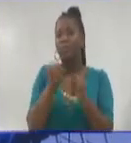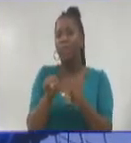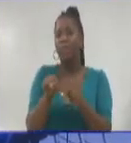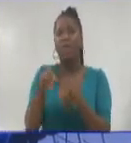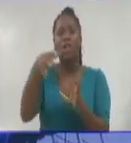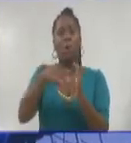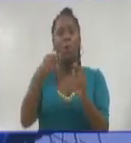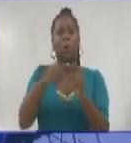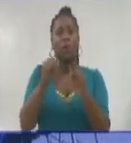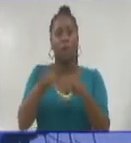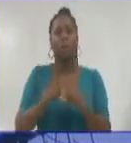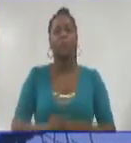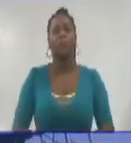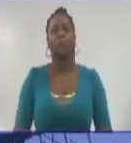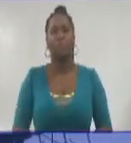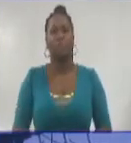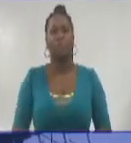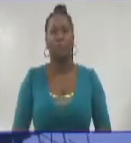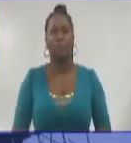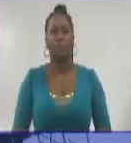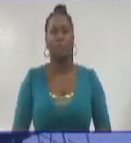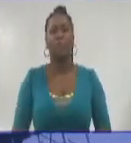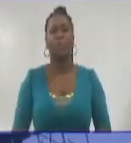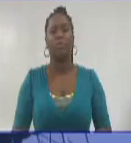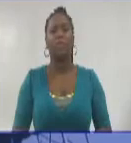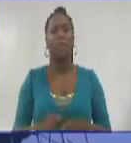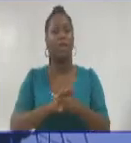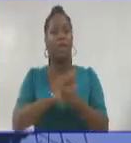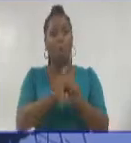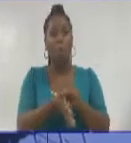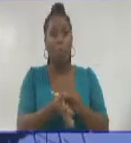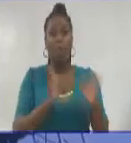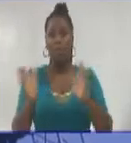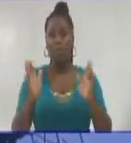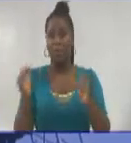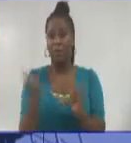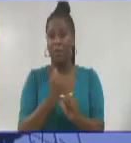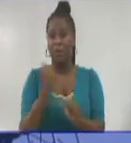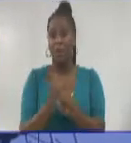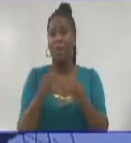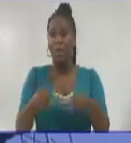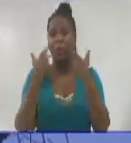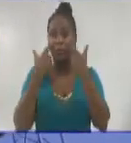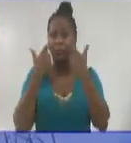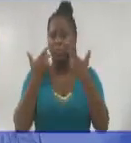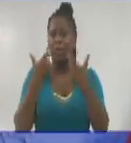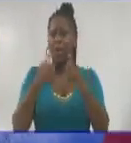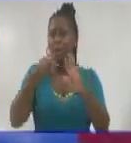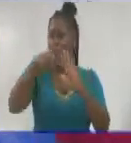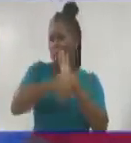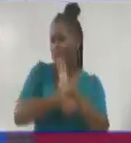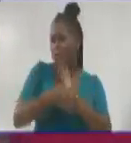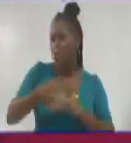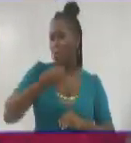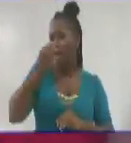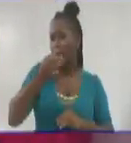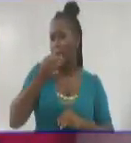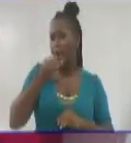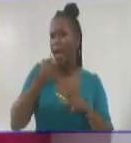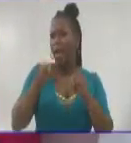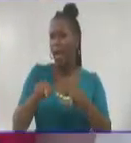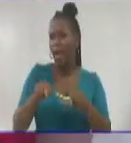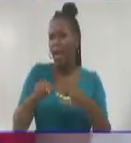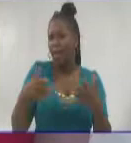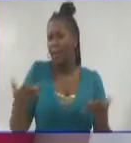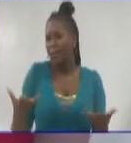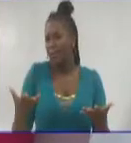territorio guantanamero. Durante la pandemia fue meritorio su trabajo, pero para conocer más detalles conversamos con Fermín Lobaina